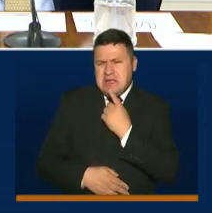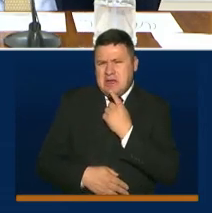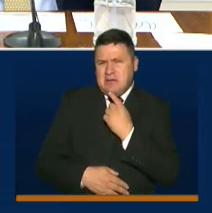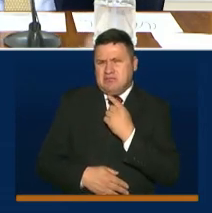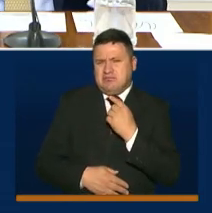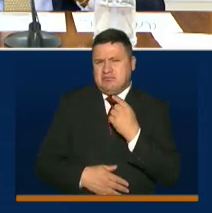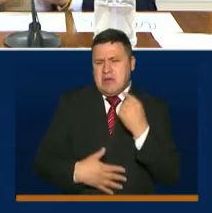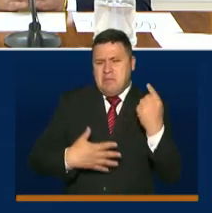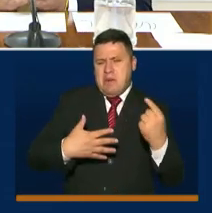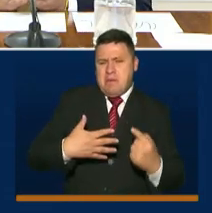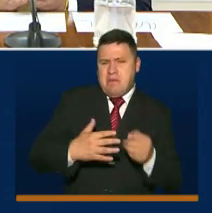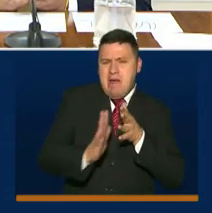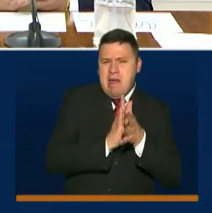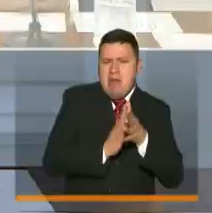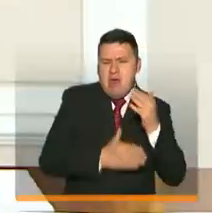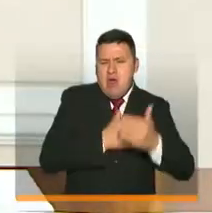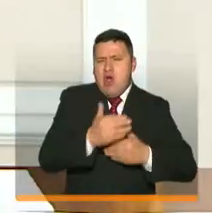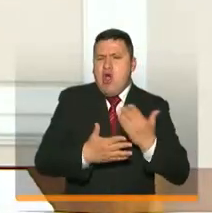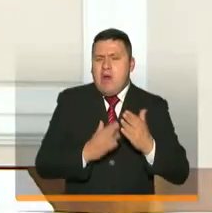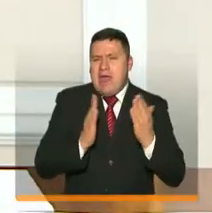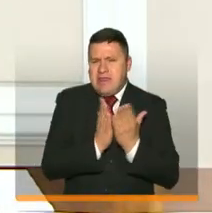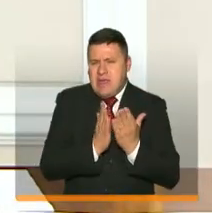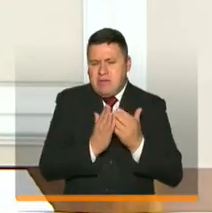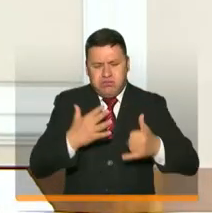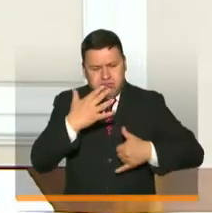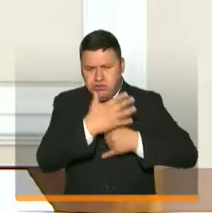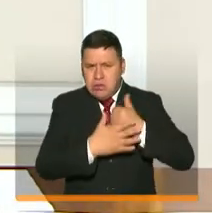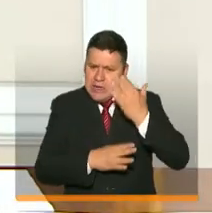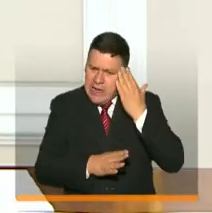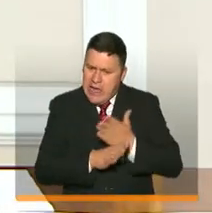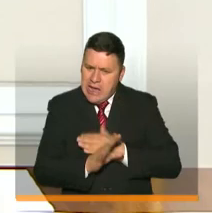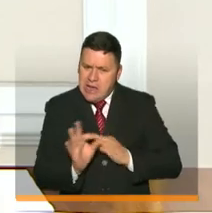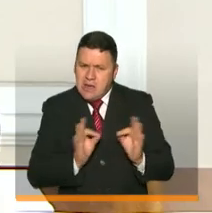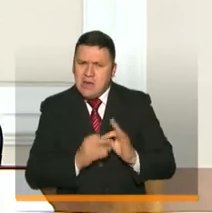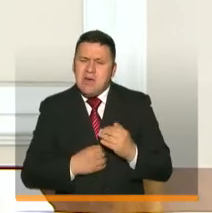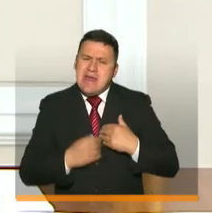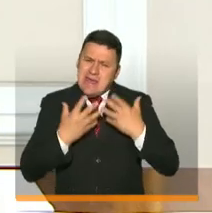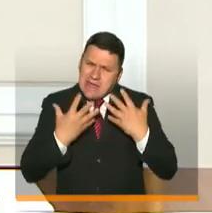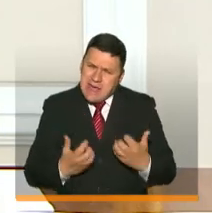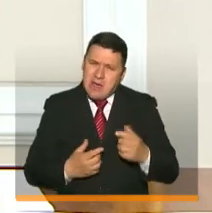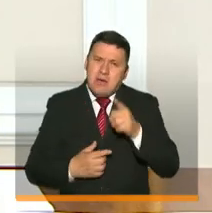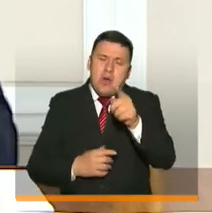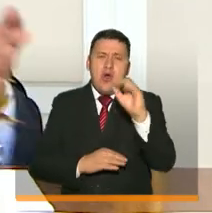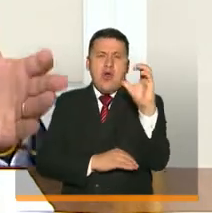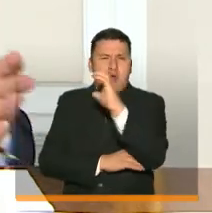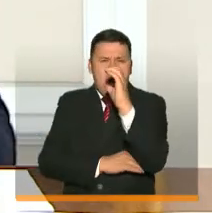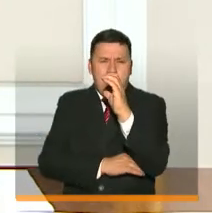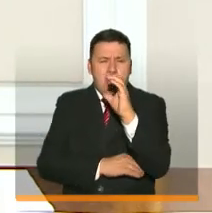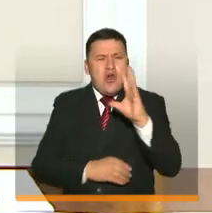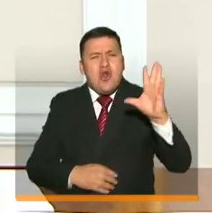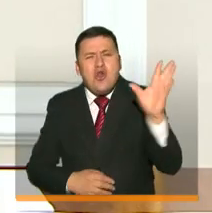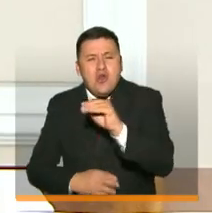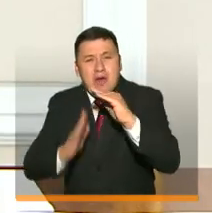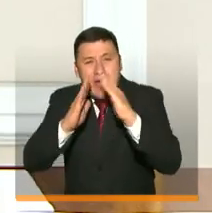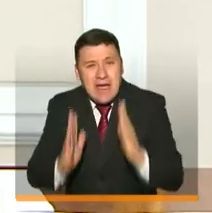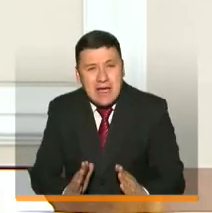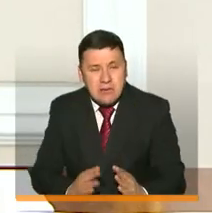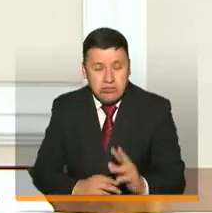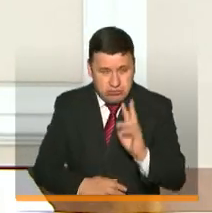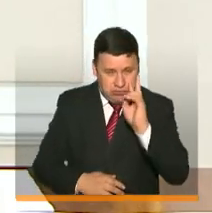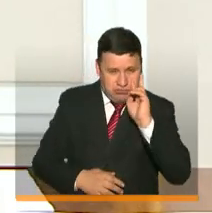barrido de cómo se ha adelantado el proceso educativo y cómo nos vamos preparando, quiero que los colombianos, en todas sus casas,